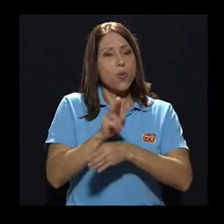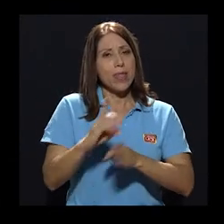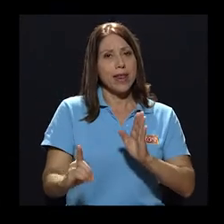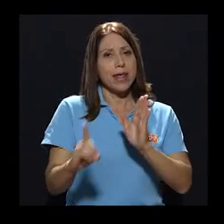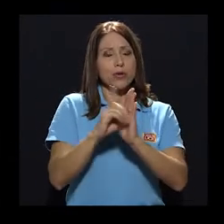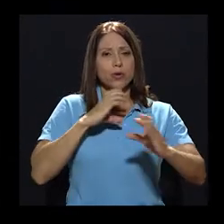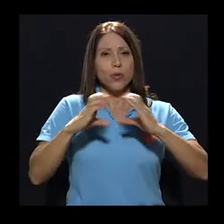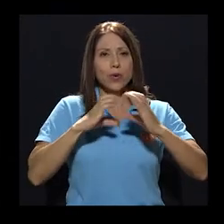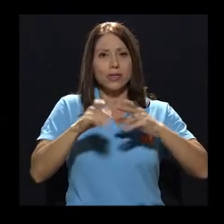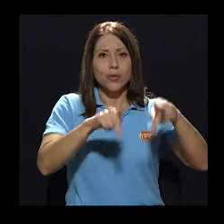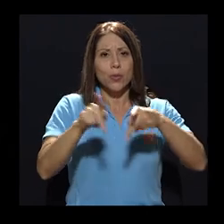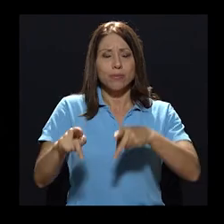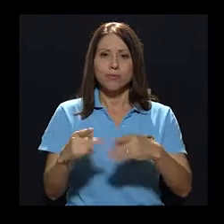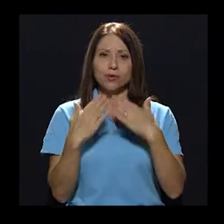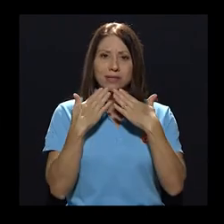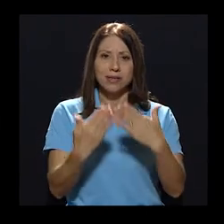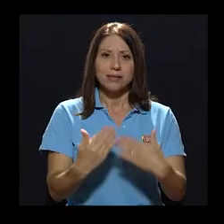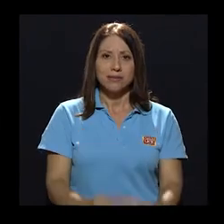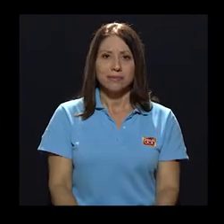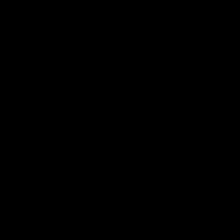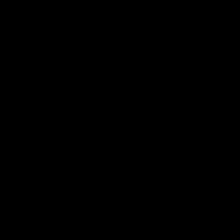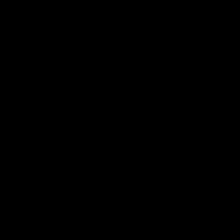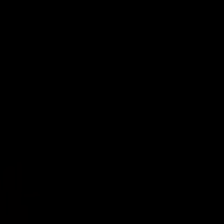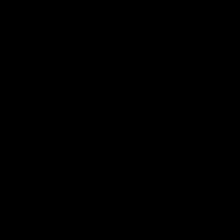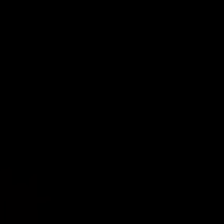de la ciudadanía. Muchas gracias.